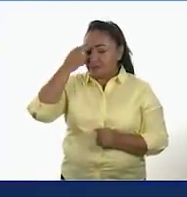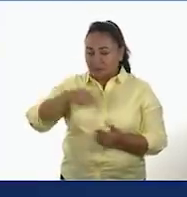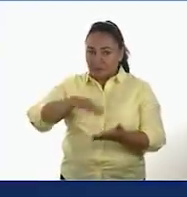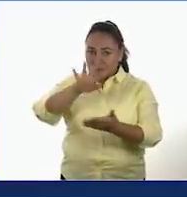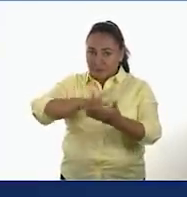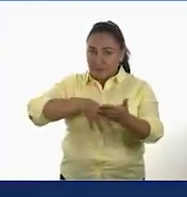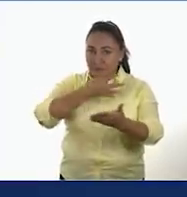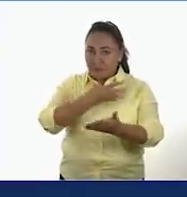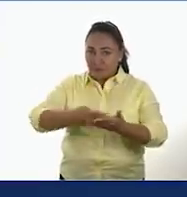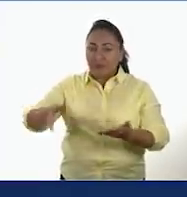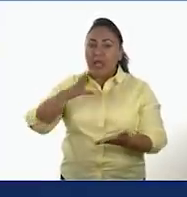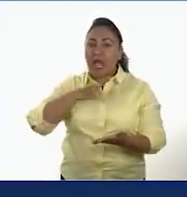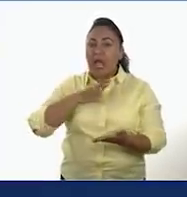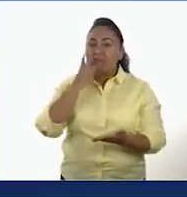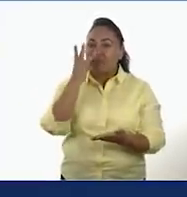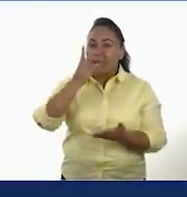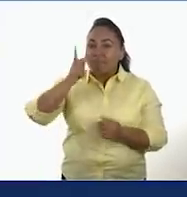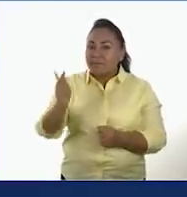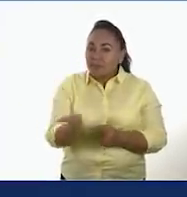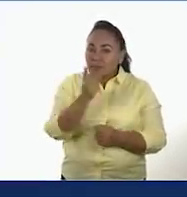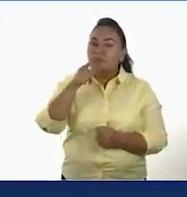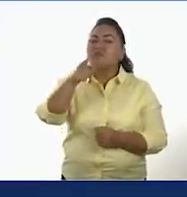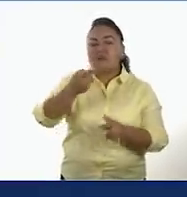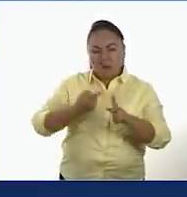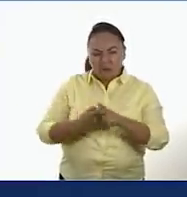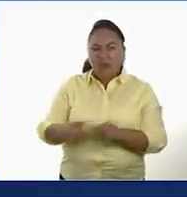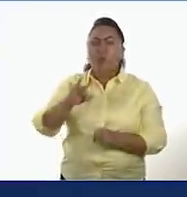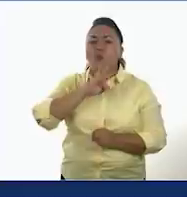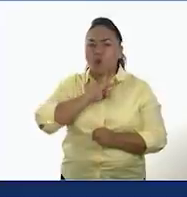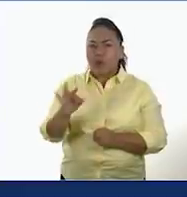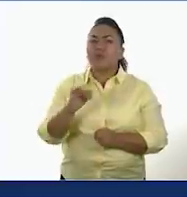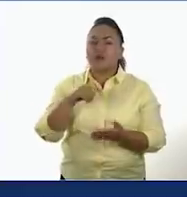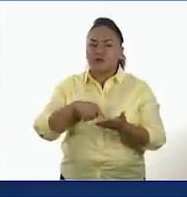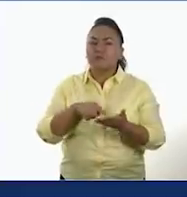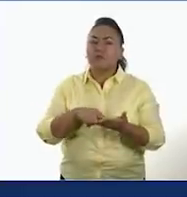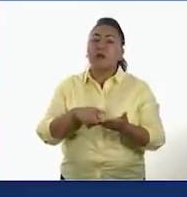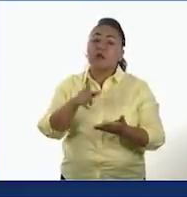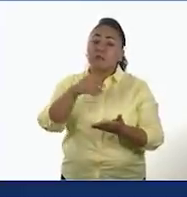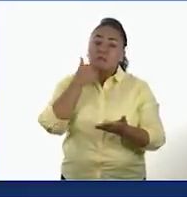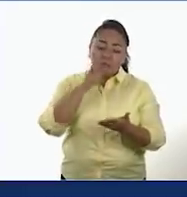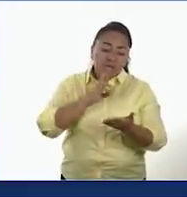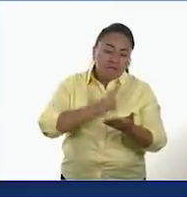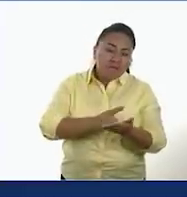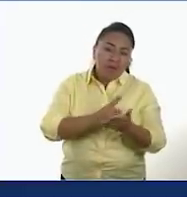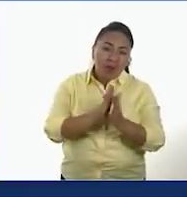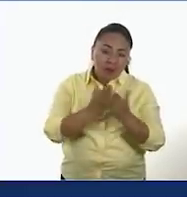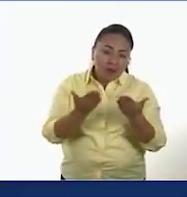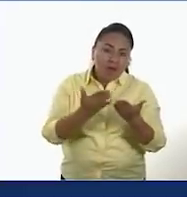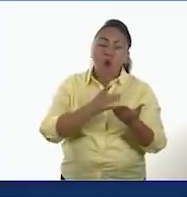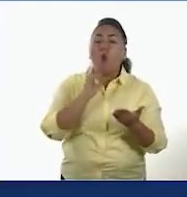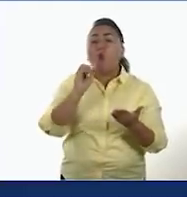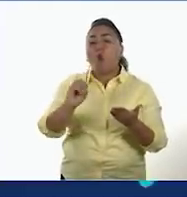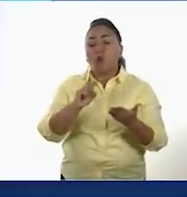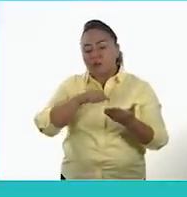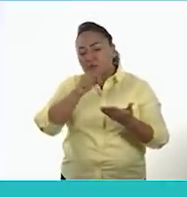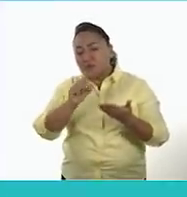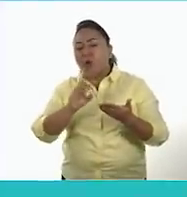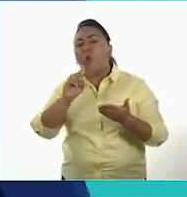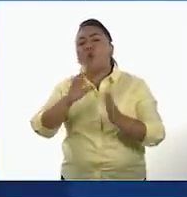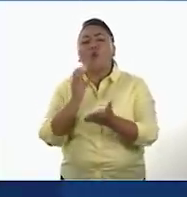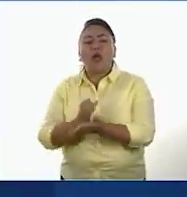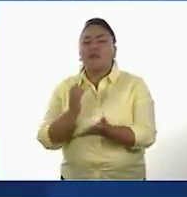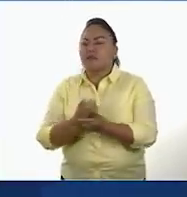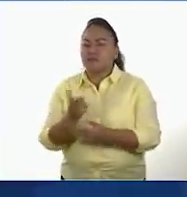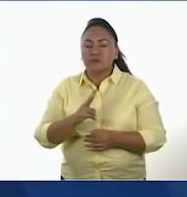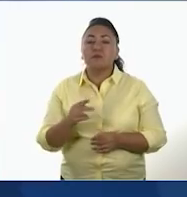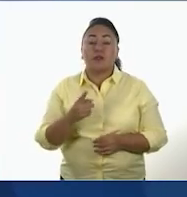vienen tres preguntas que ustedes pueden empezar a contestar si quieren en su cuaderno, si quieren anotar aquí al lado donde ustedes quieran.